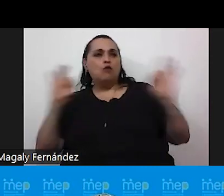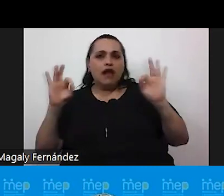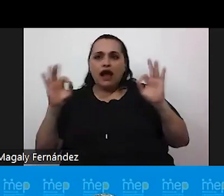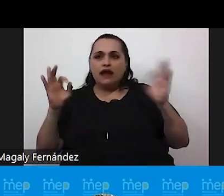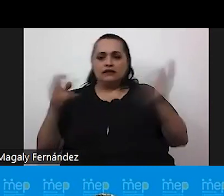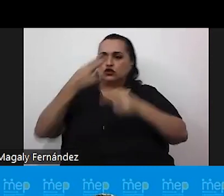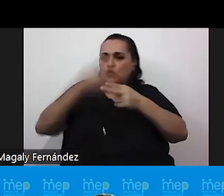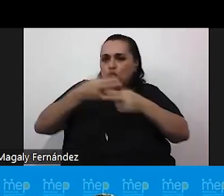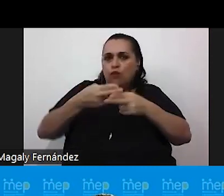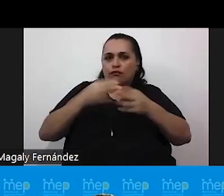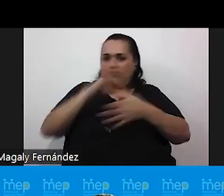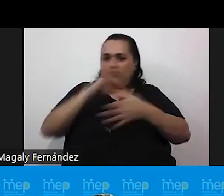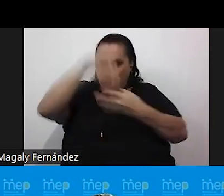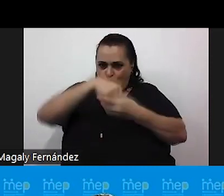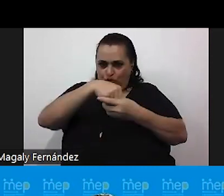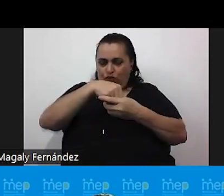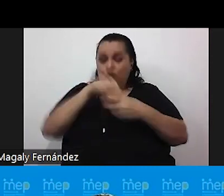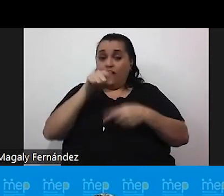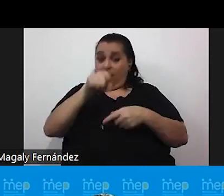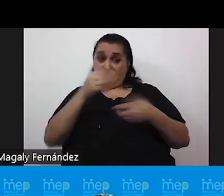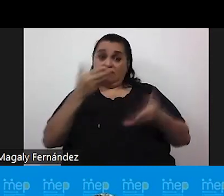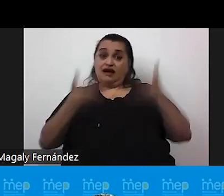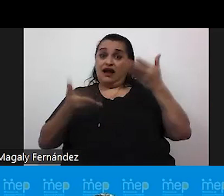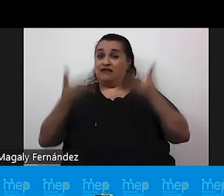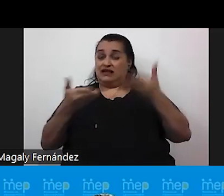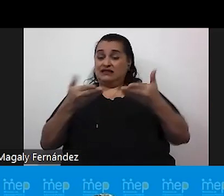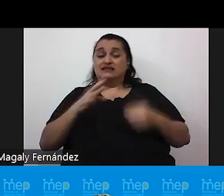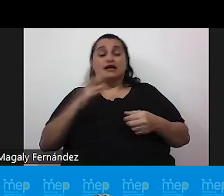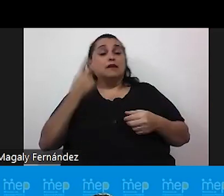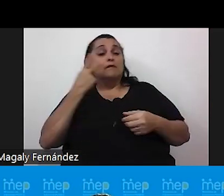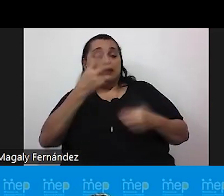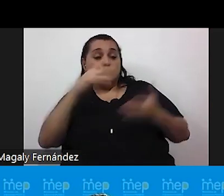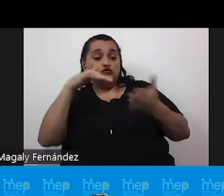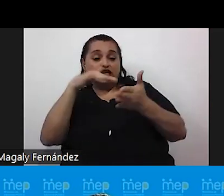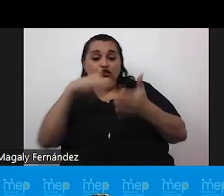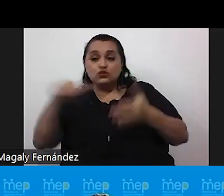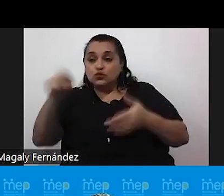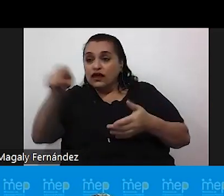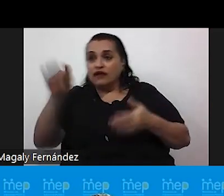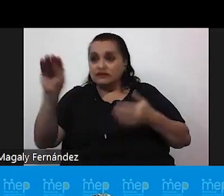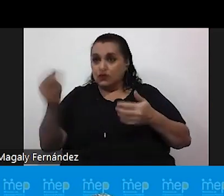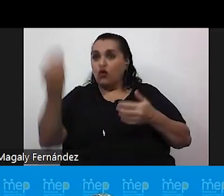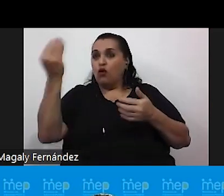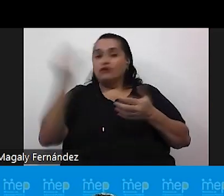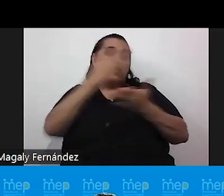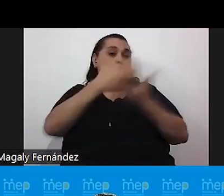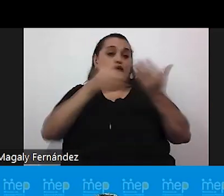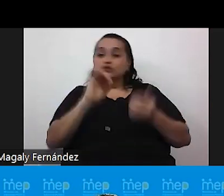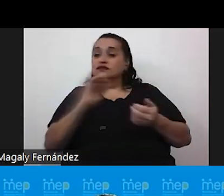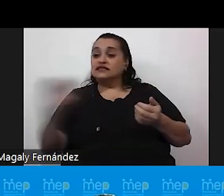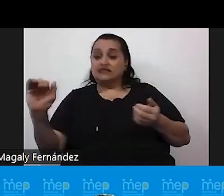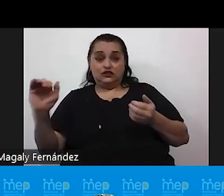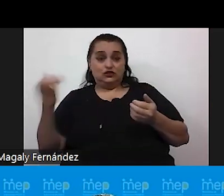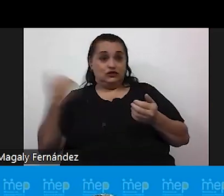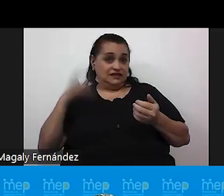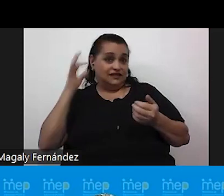nombre. Y es aquí a veces donde nosotros lo vamos a ver en nuestros estudiantes, en adolescentes, o en algunos niños o niñas,